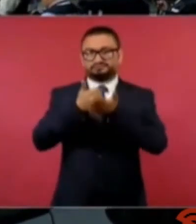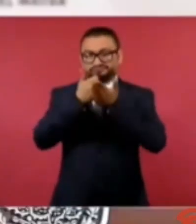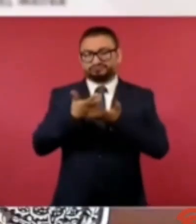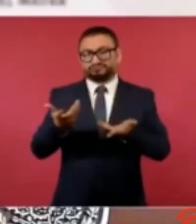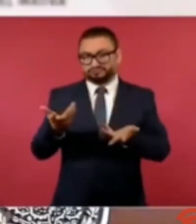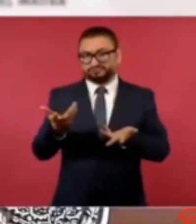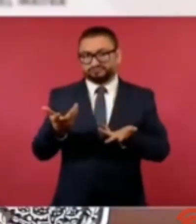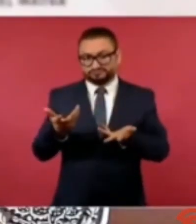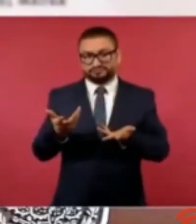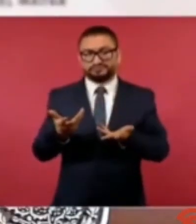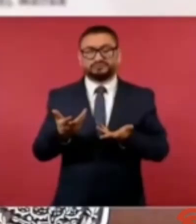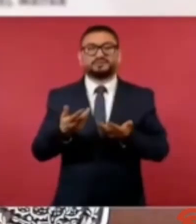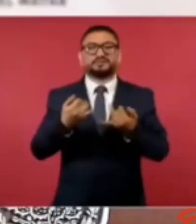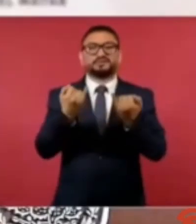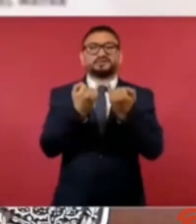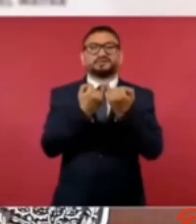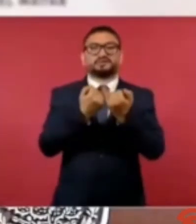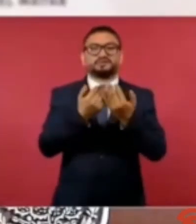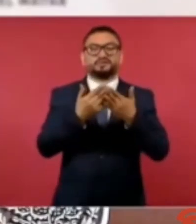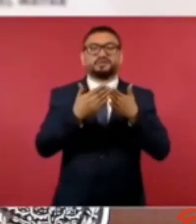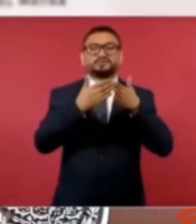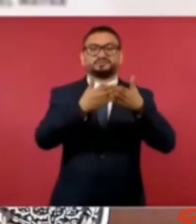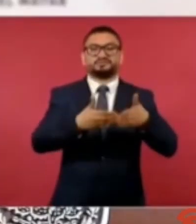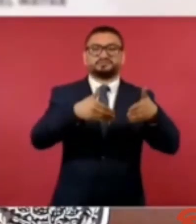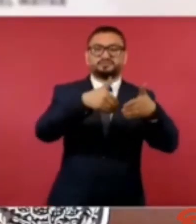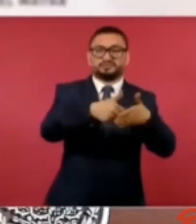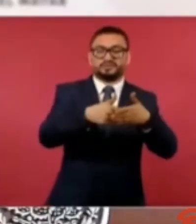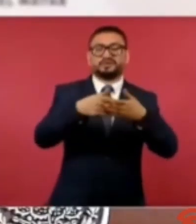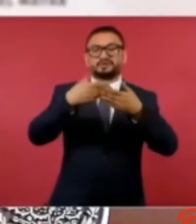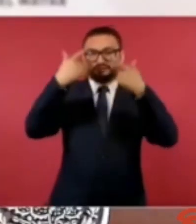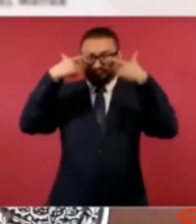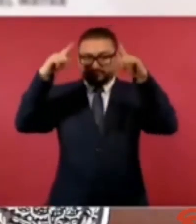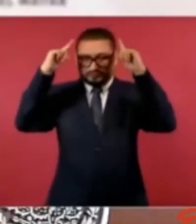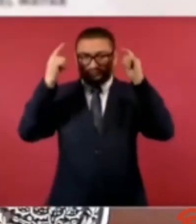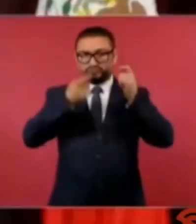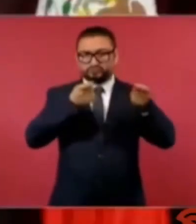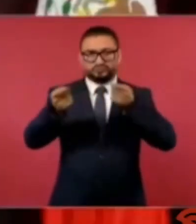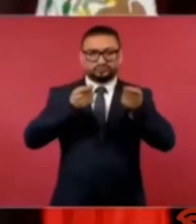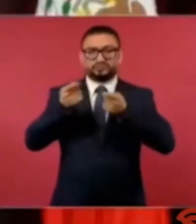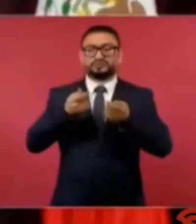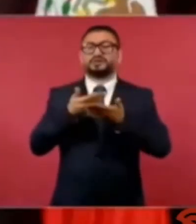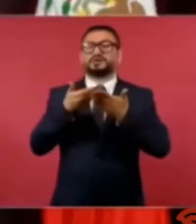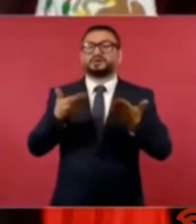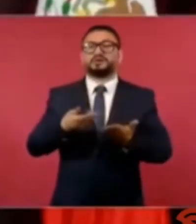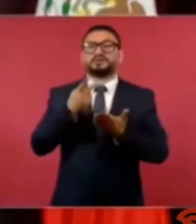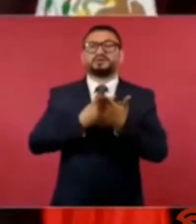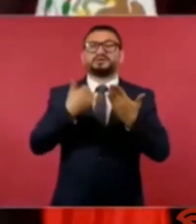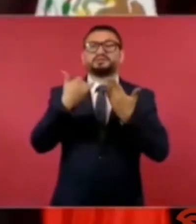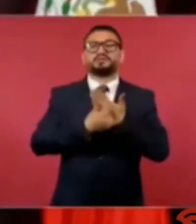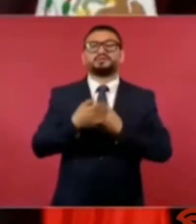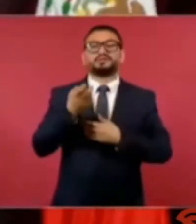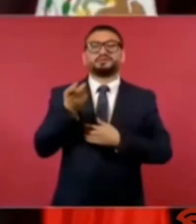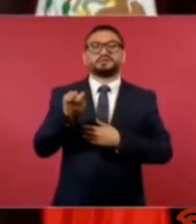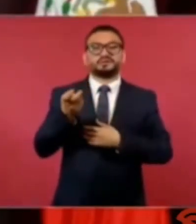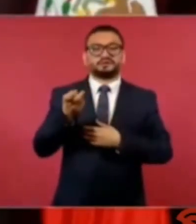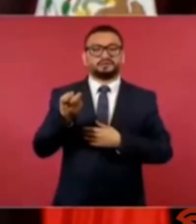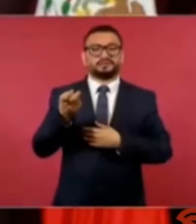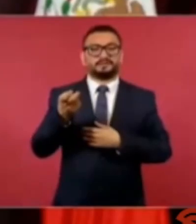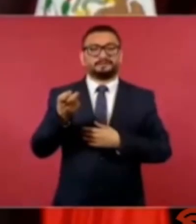y el control de los puertos la marina y ahora este proyecto que es